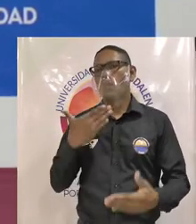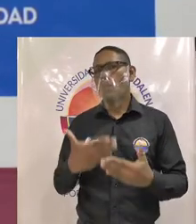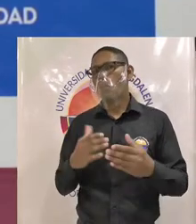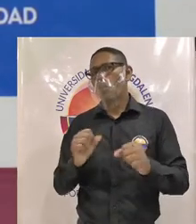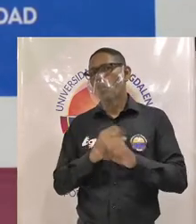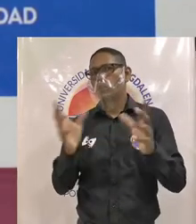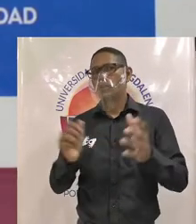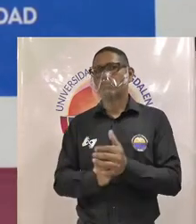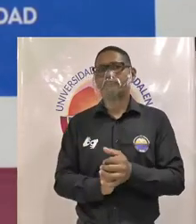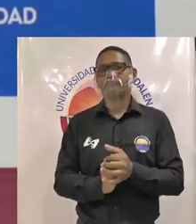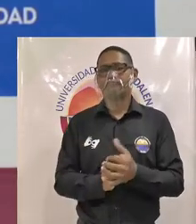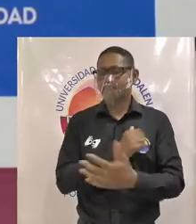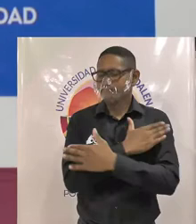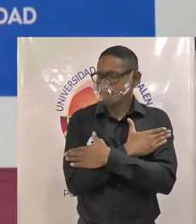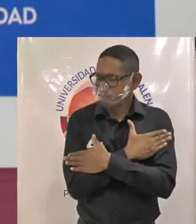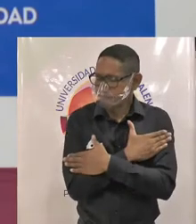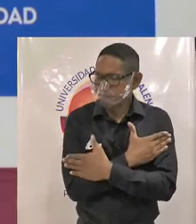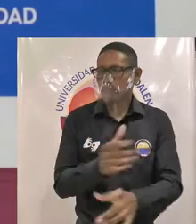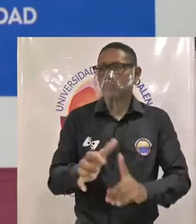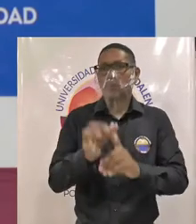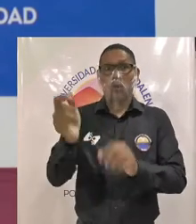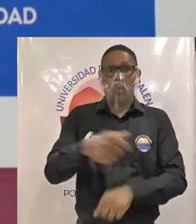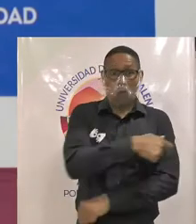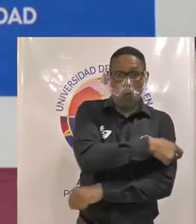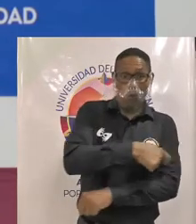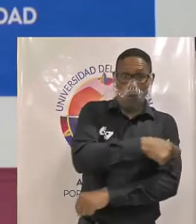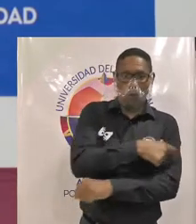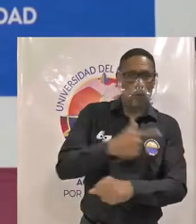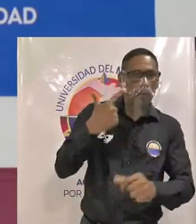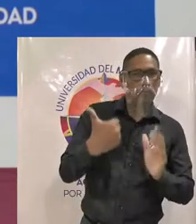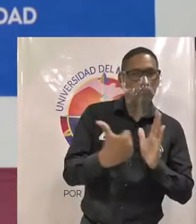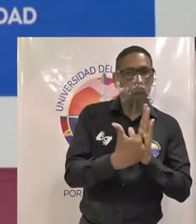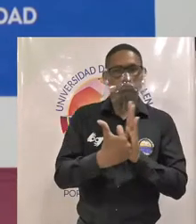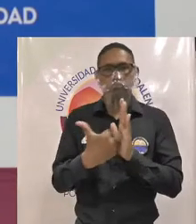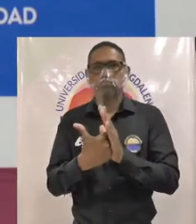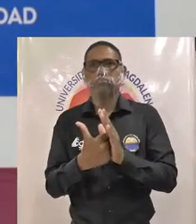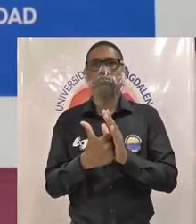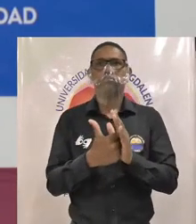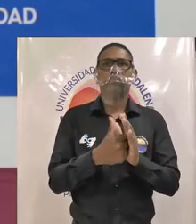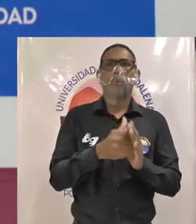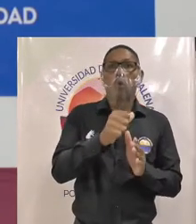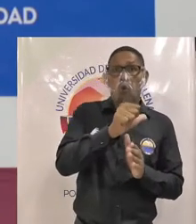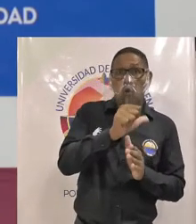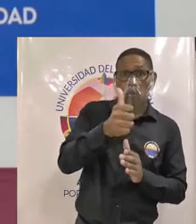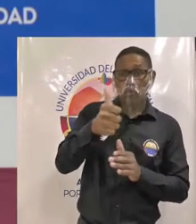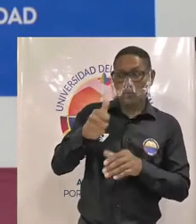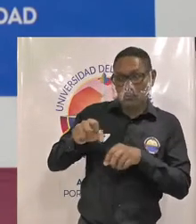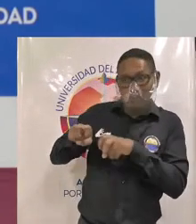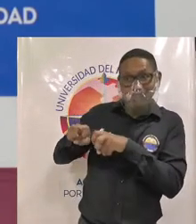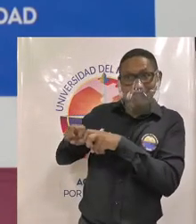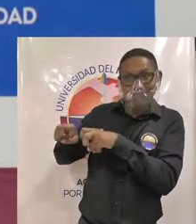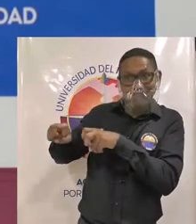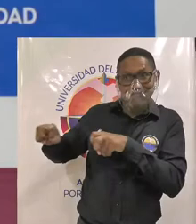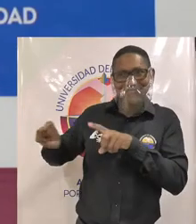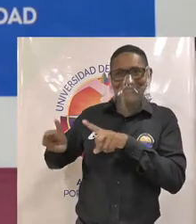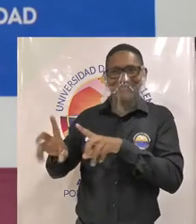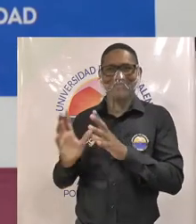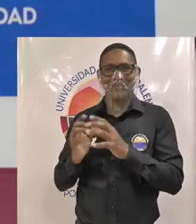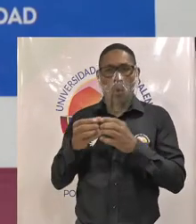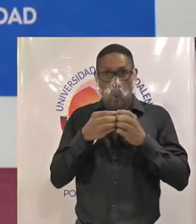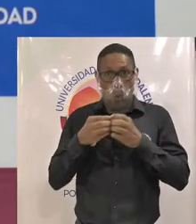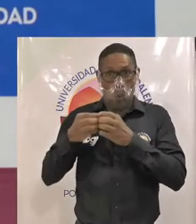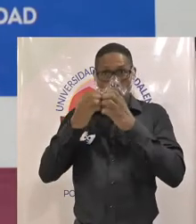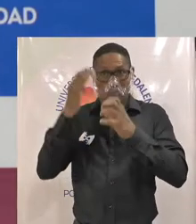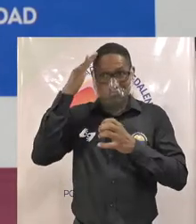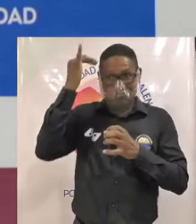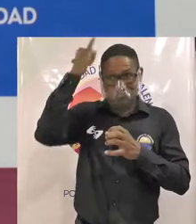comité de garantías a todos los presentes en la sala a los otros candidatos al consejo académico y a